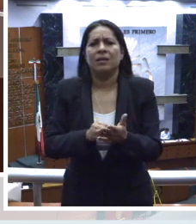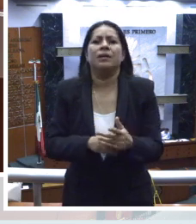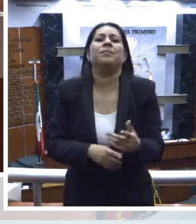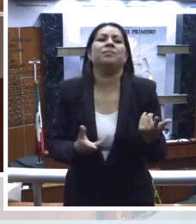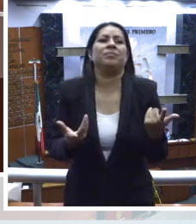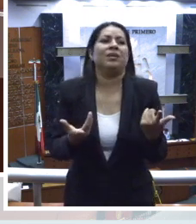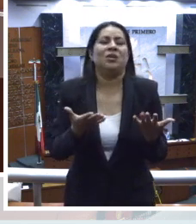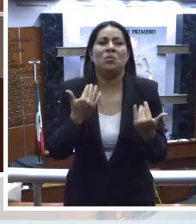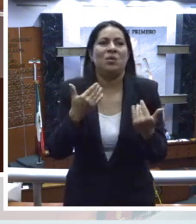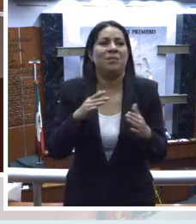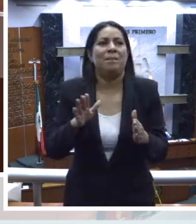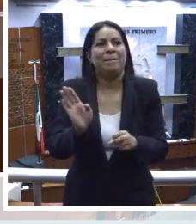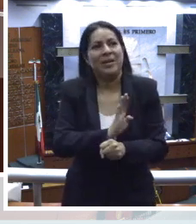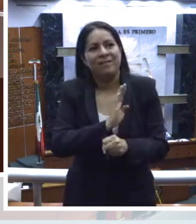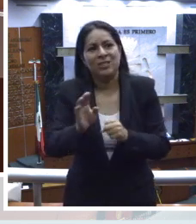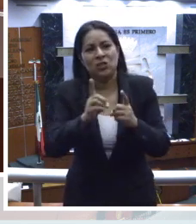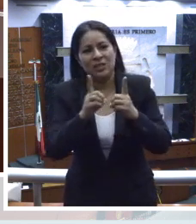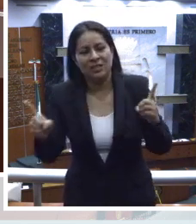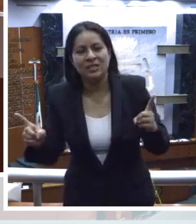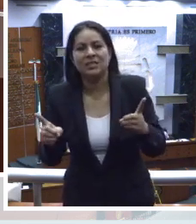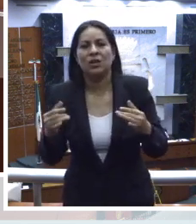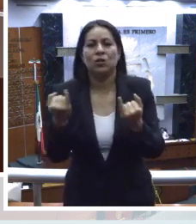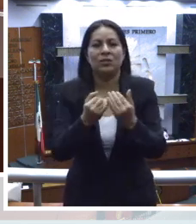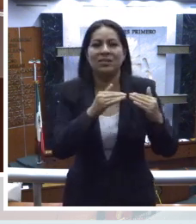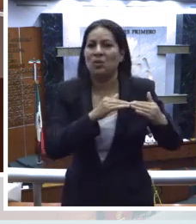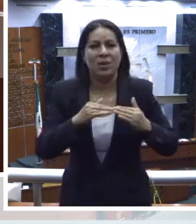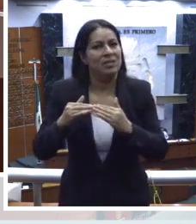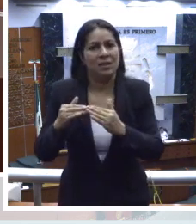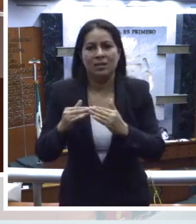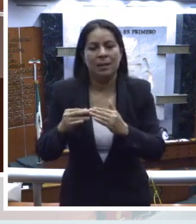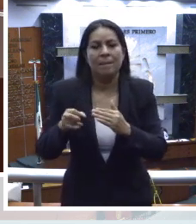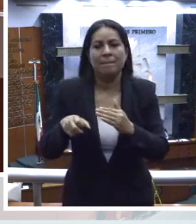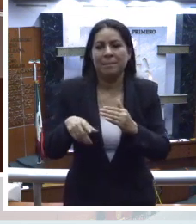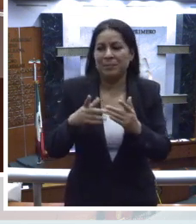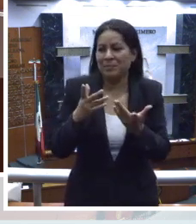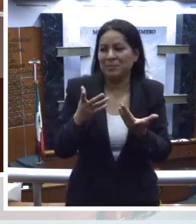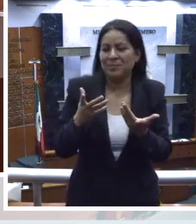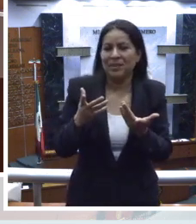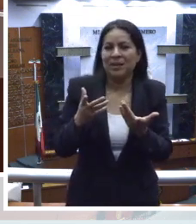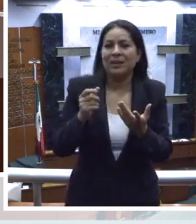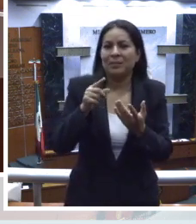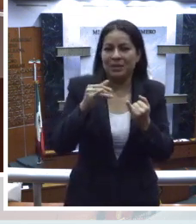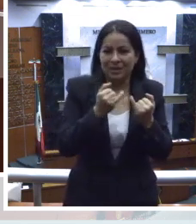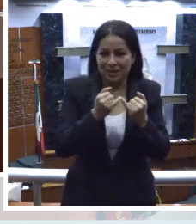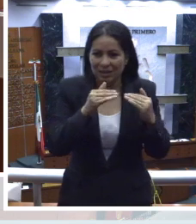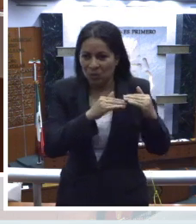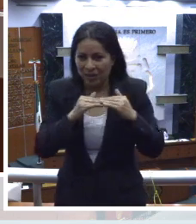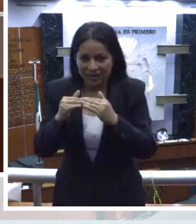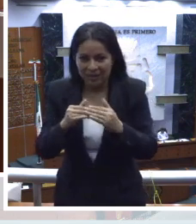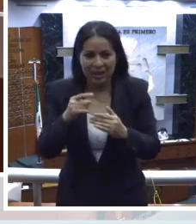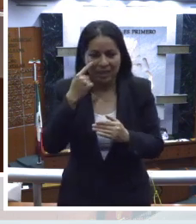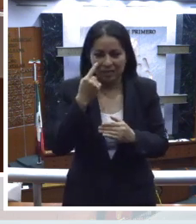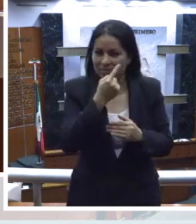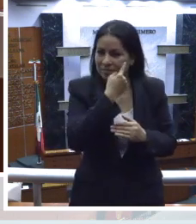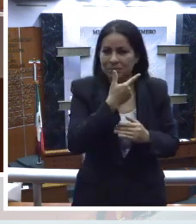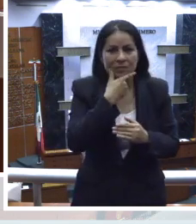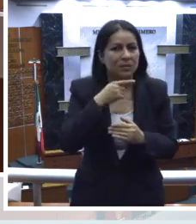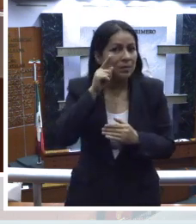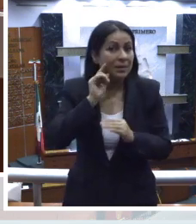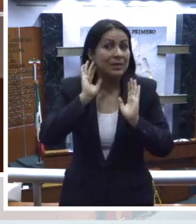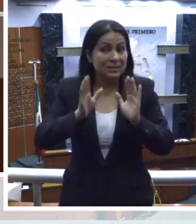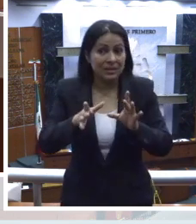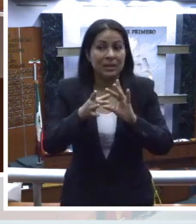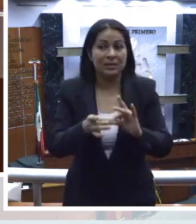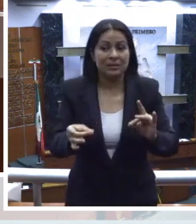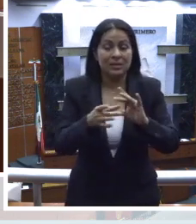acceso pleno a los beneficios de desarrollo en condiciones de igualdad. A pesar de que la igualdad sustantiva y de perspectiva de género ya están mencionadas